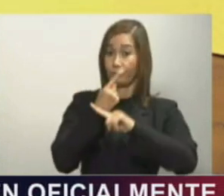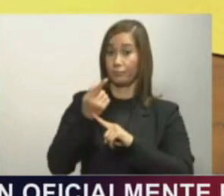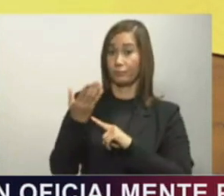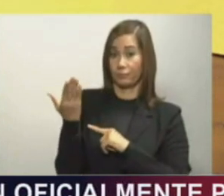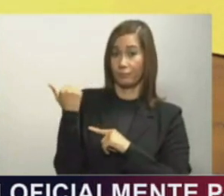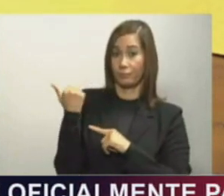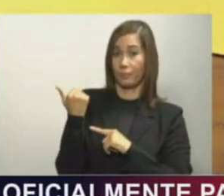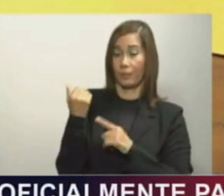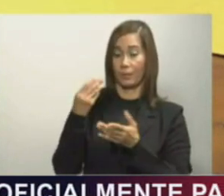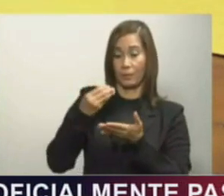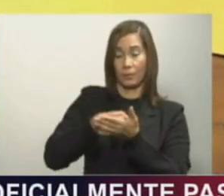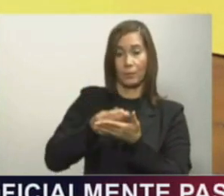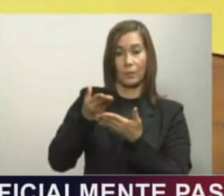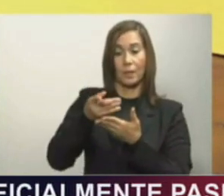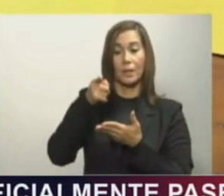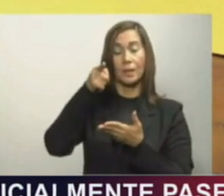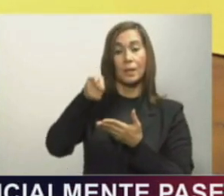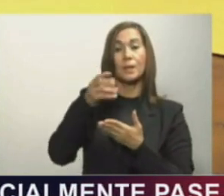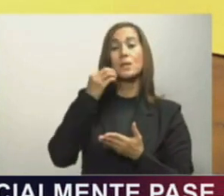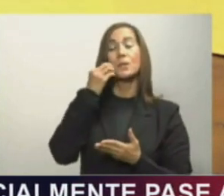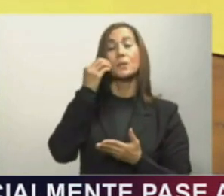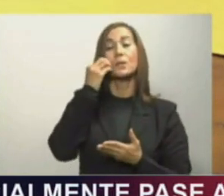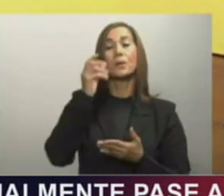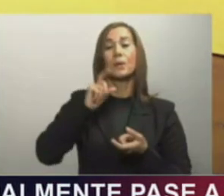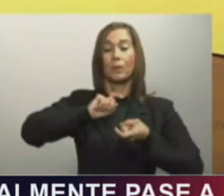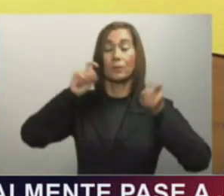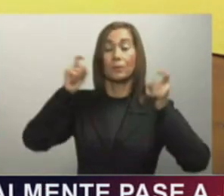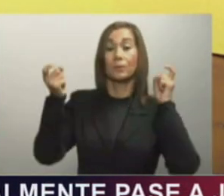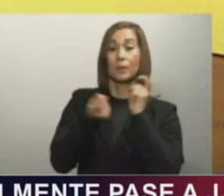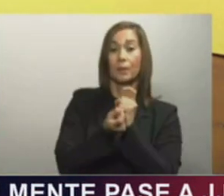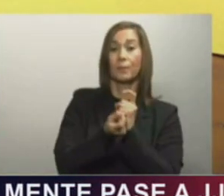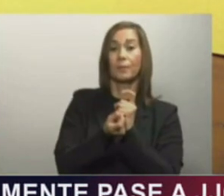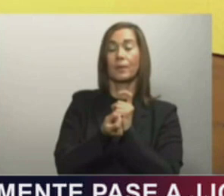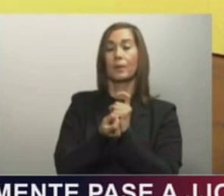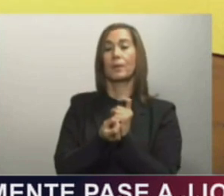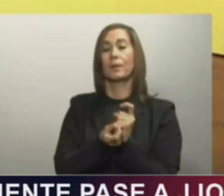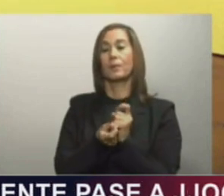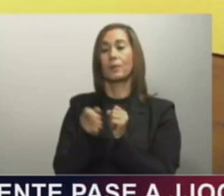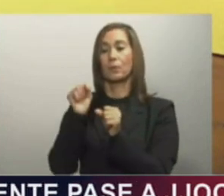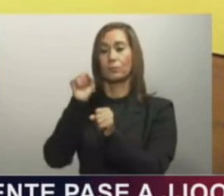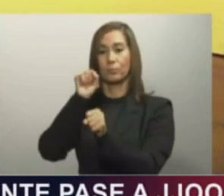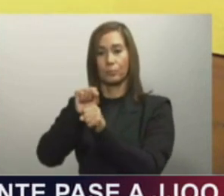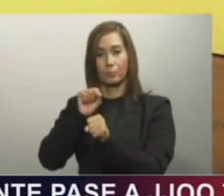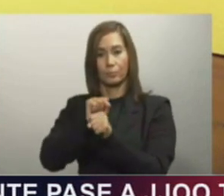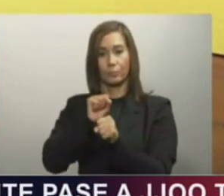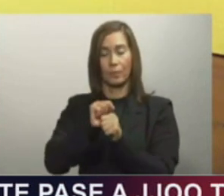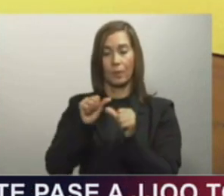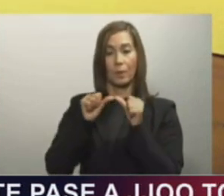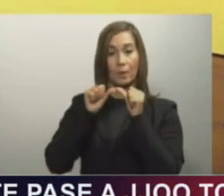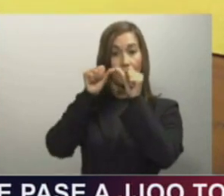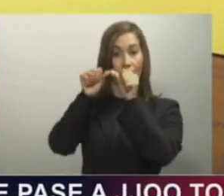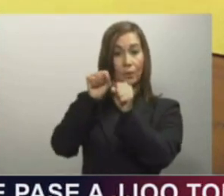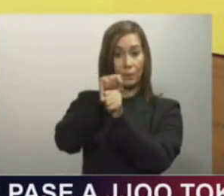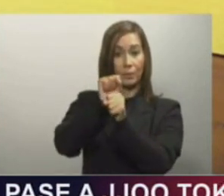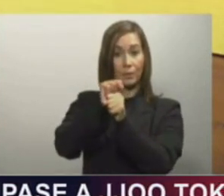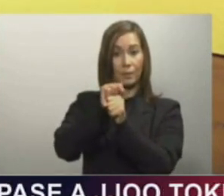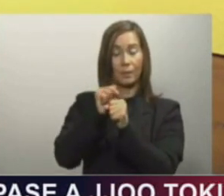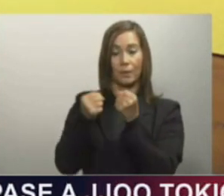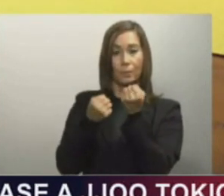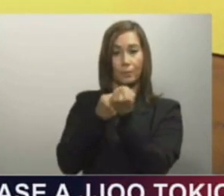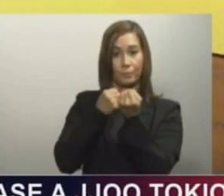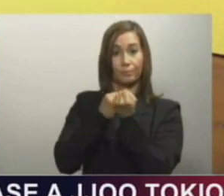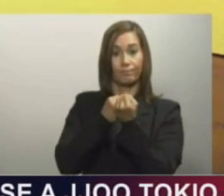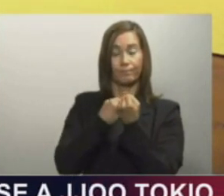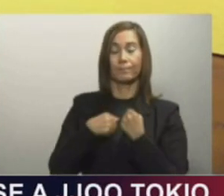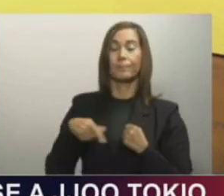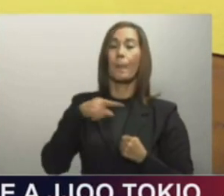Estas fueron acompañadas de transferencias a las empresas y trabajadores para mantener el empleo, porque estamos